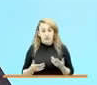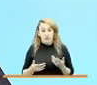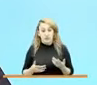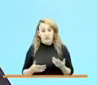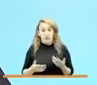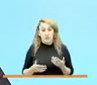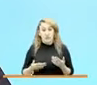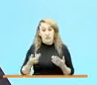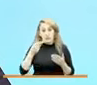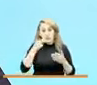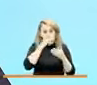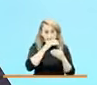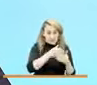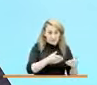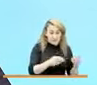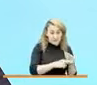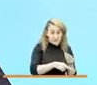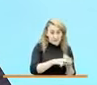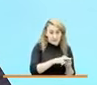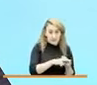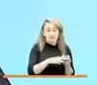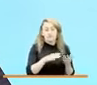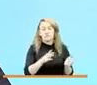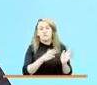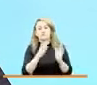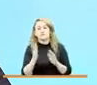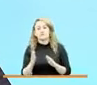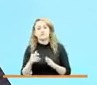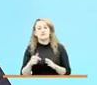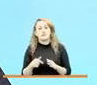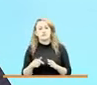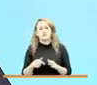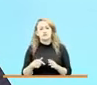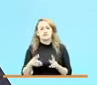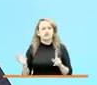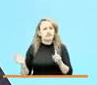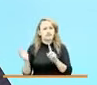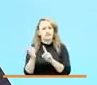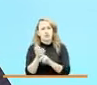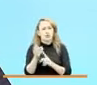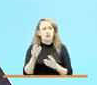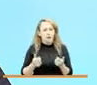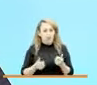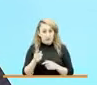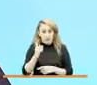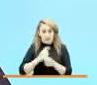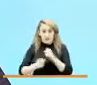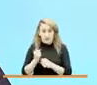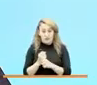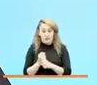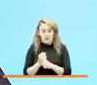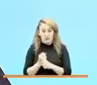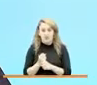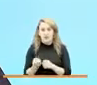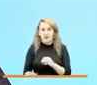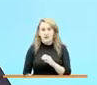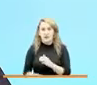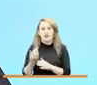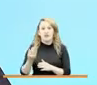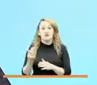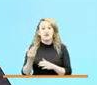primera infancia a infancia, pasamos a lo que logramos el año pasado. La creación de la nueva Dirección de